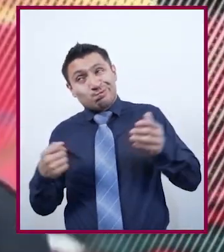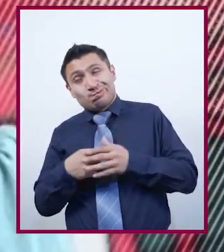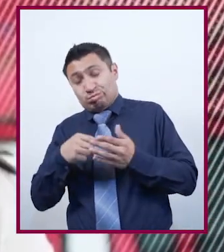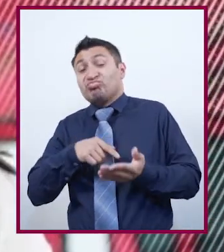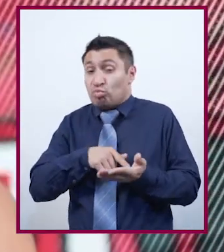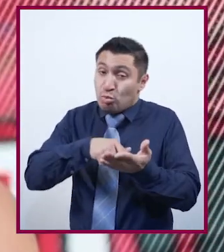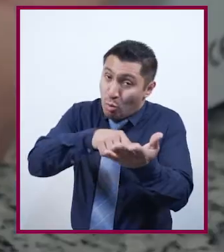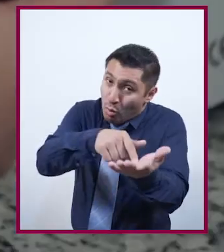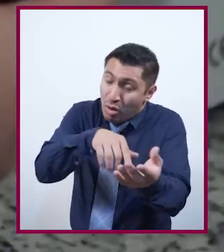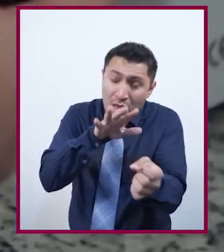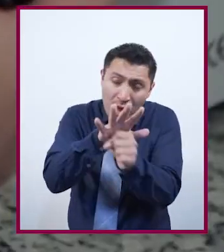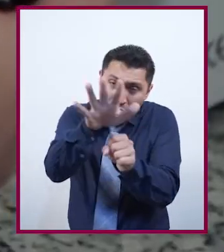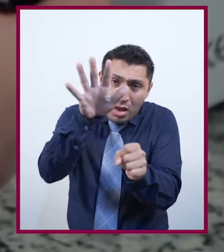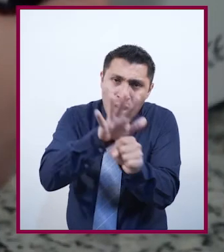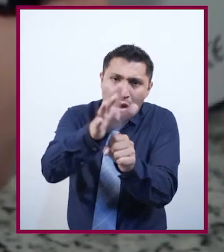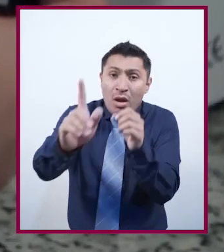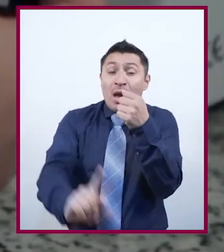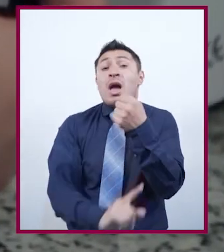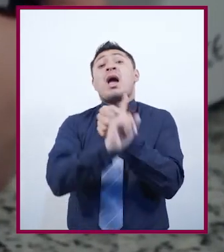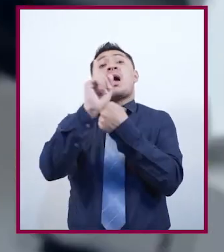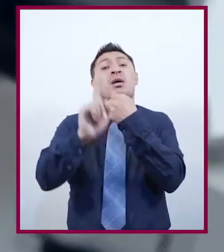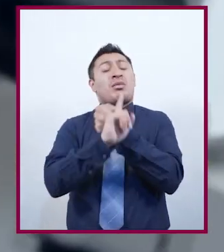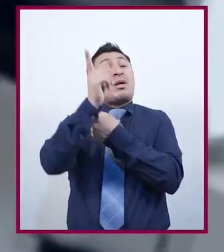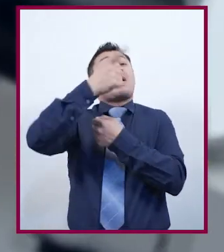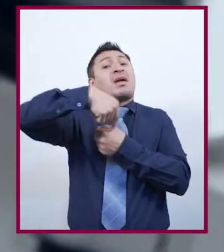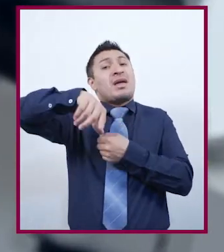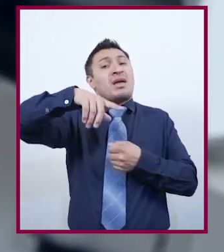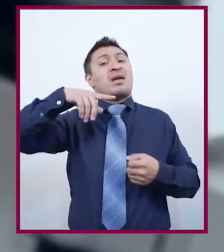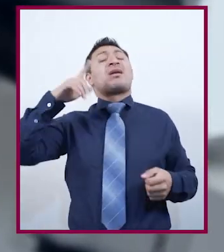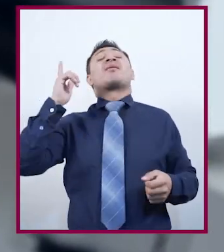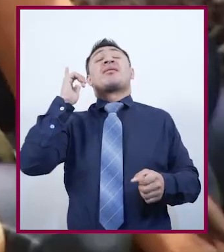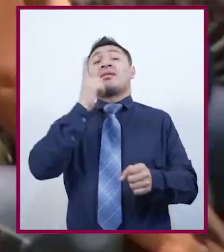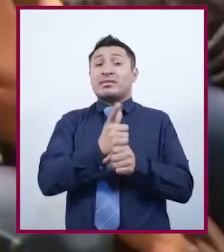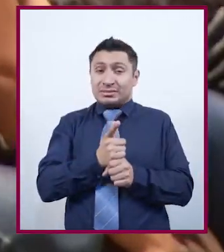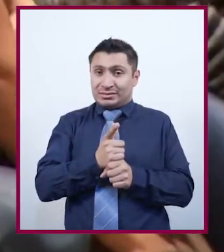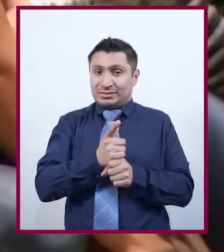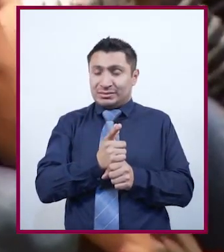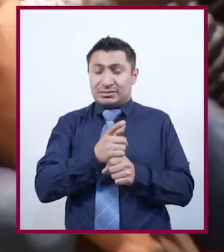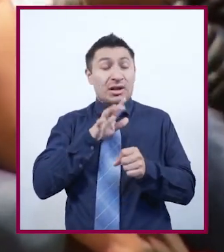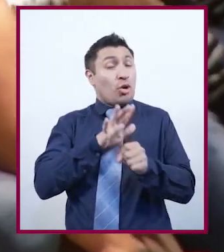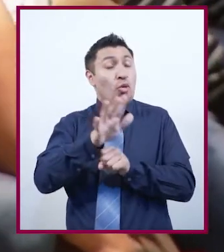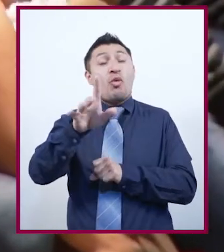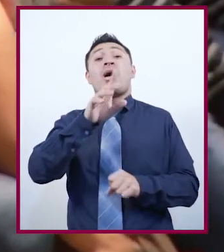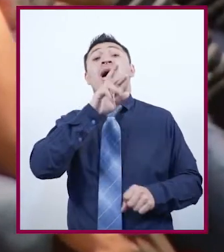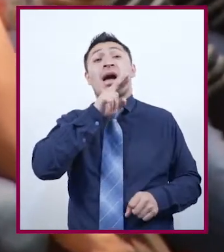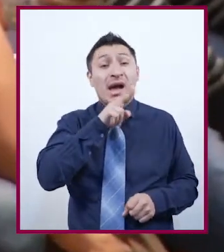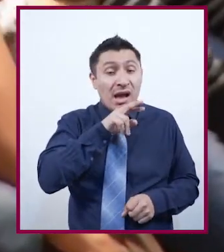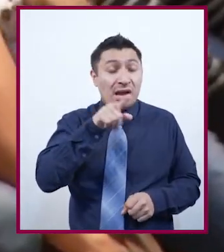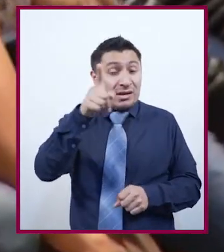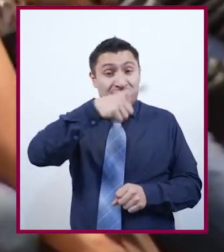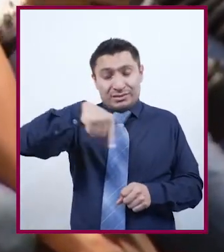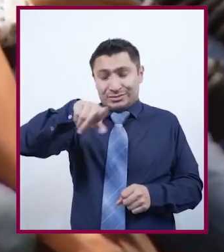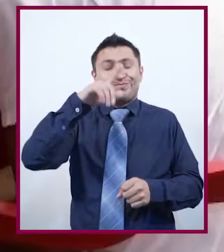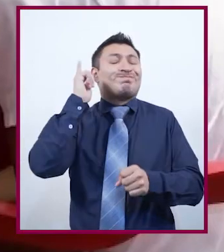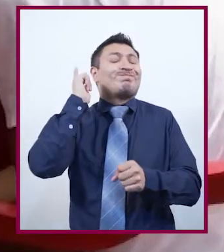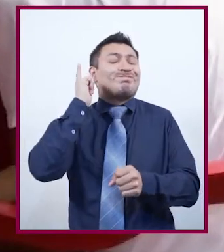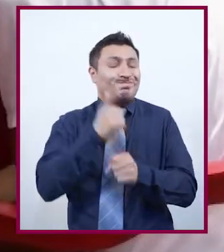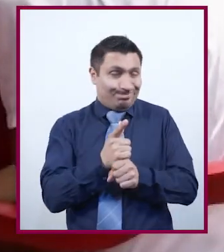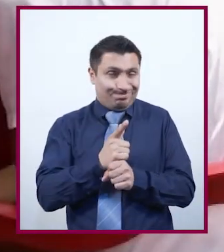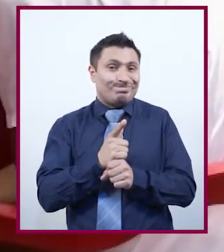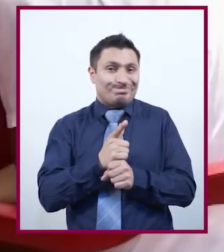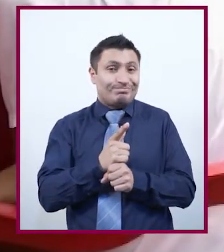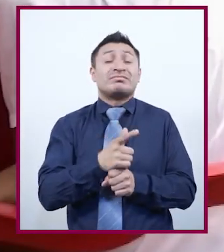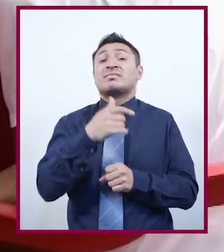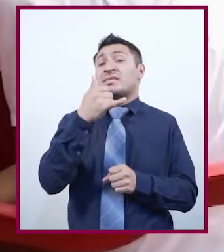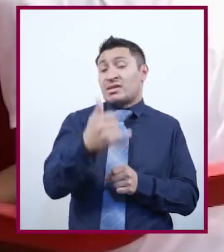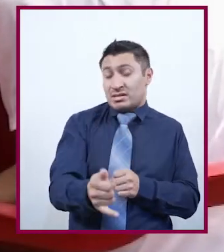proponer cuáles son las problemáticas a las que ellos mismos se están enfrentando, cuáles son las preocupaciones a las que ellos mismos